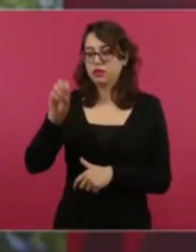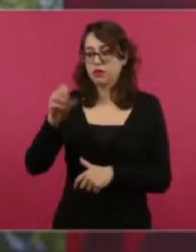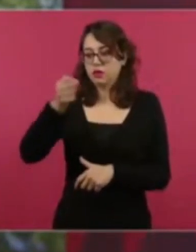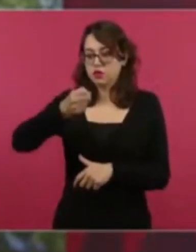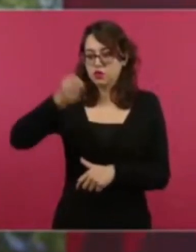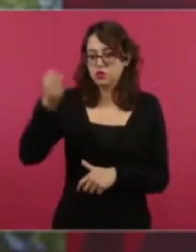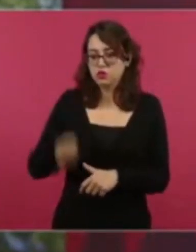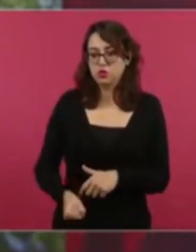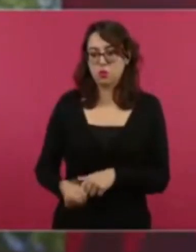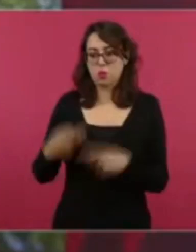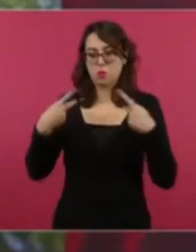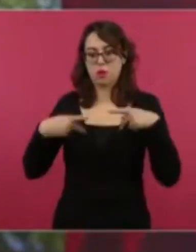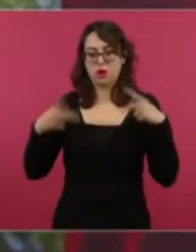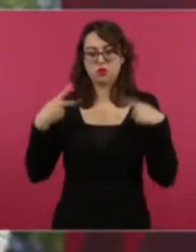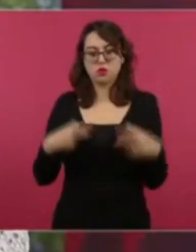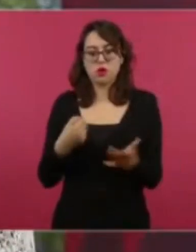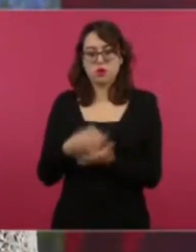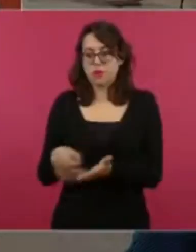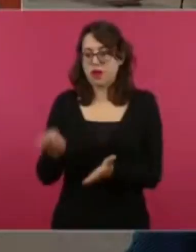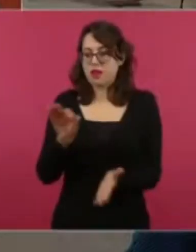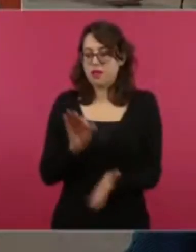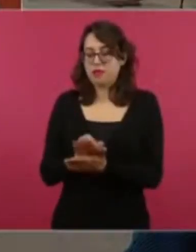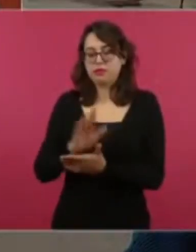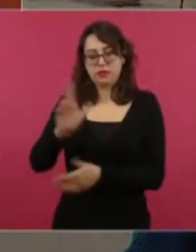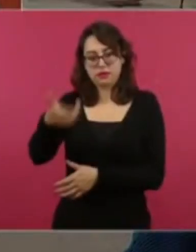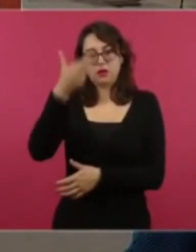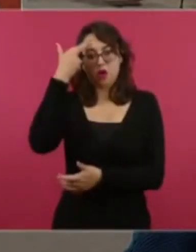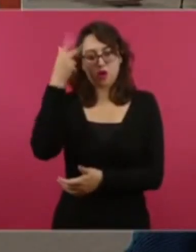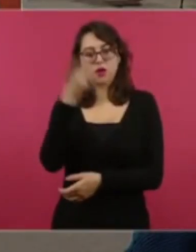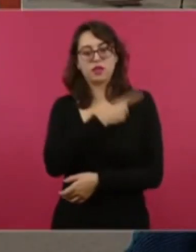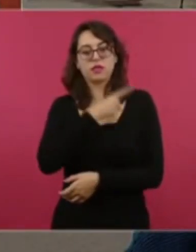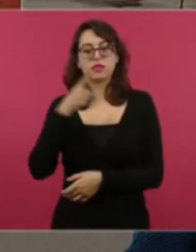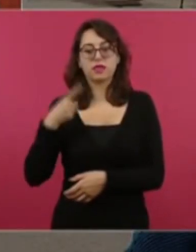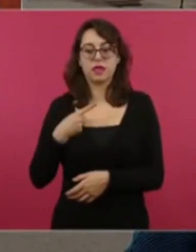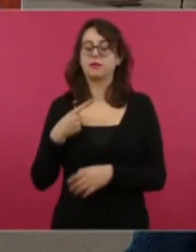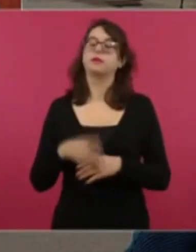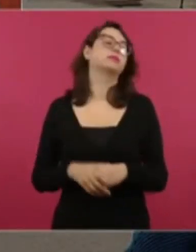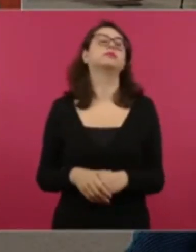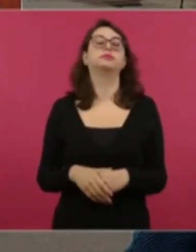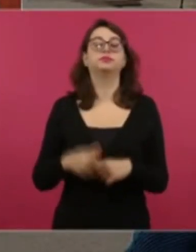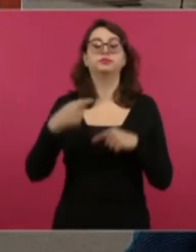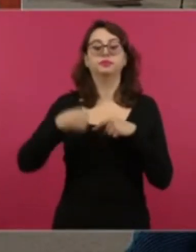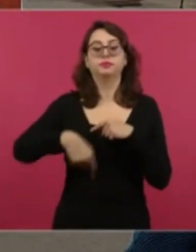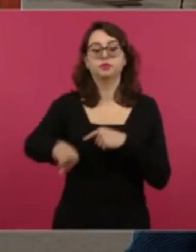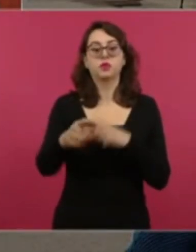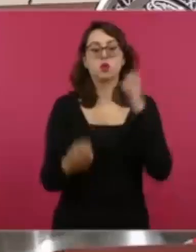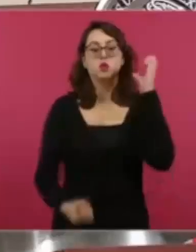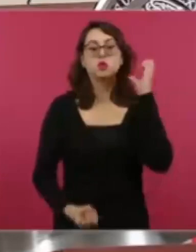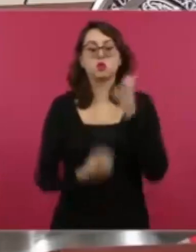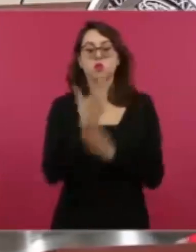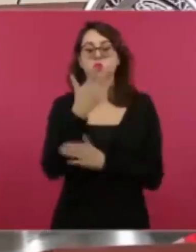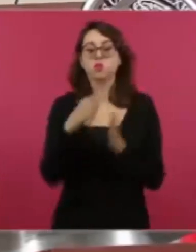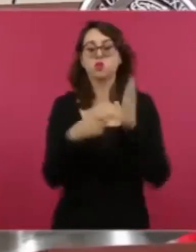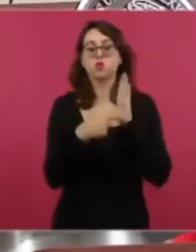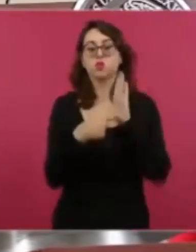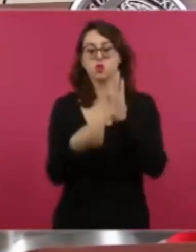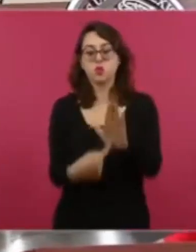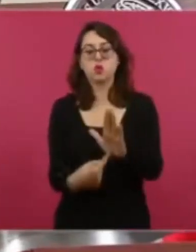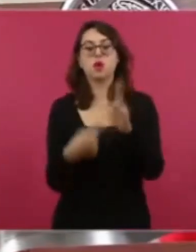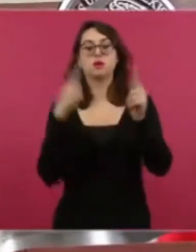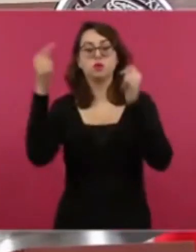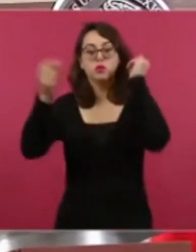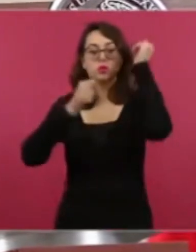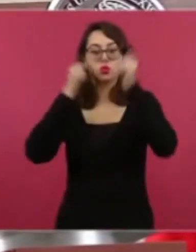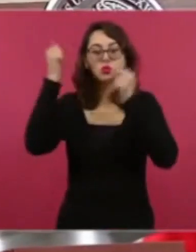mexicano. Y para concluir, estoy segura que este nuevo enfoque del cual les he hablado, basado en la